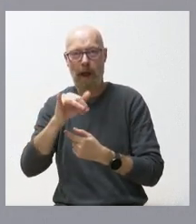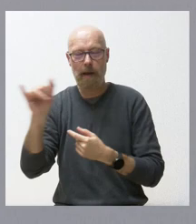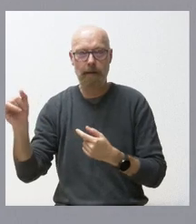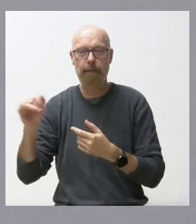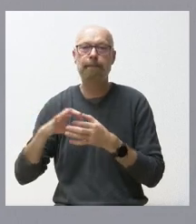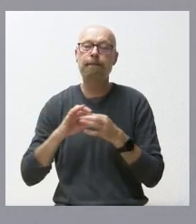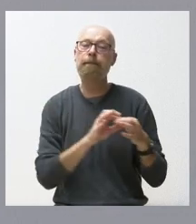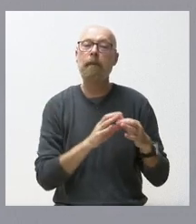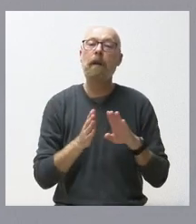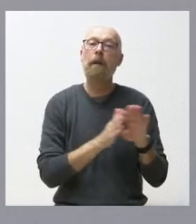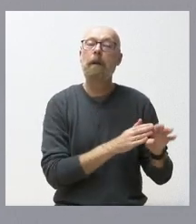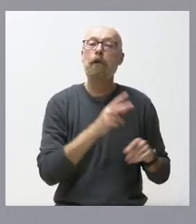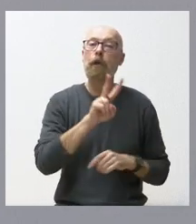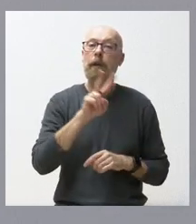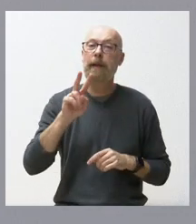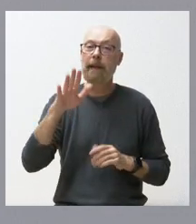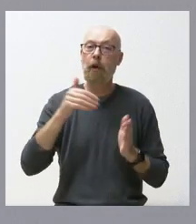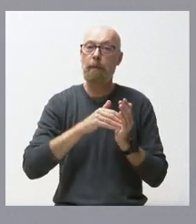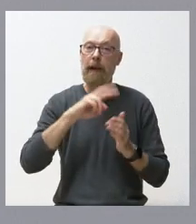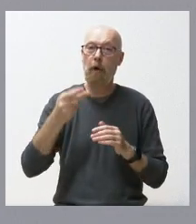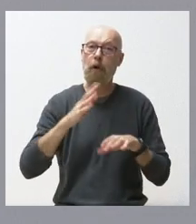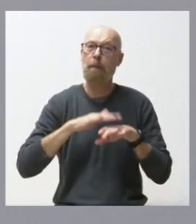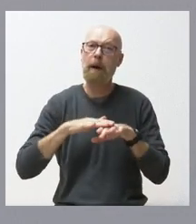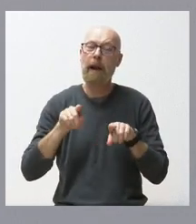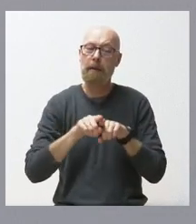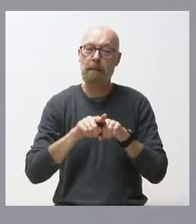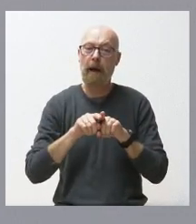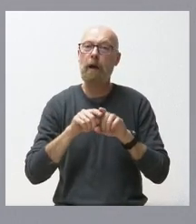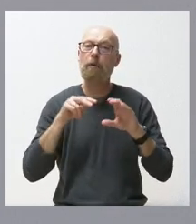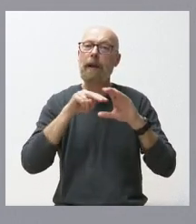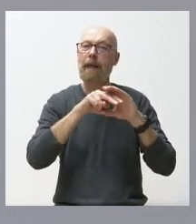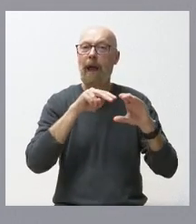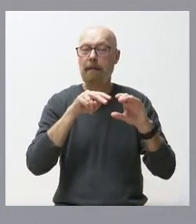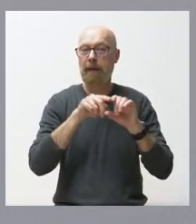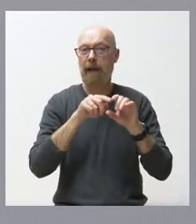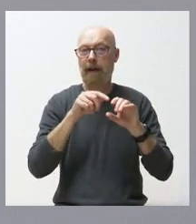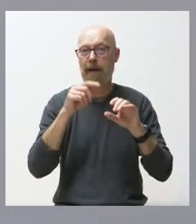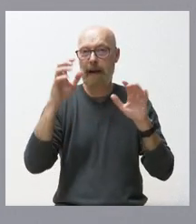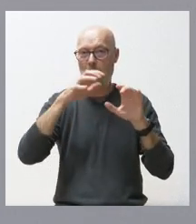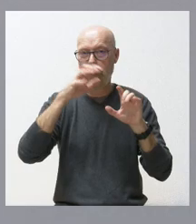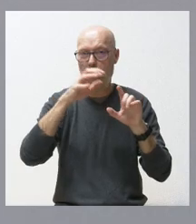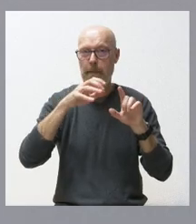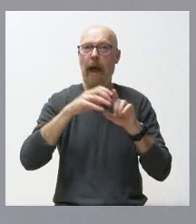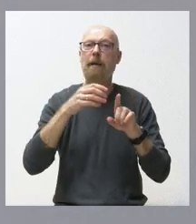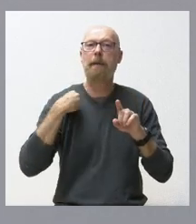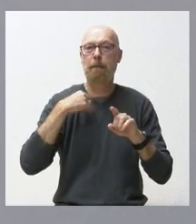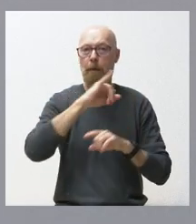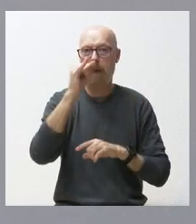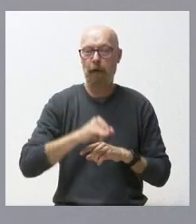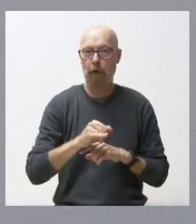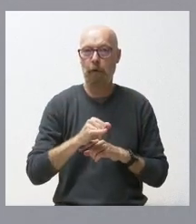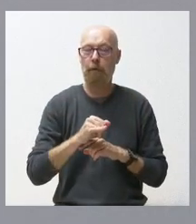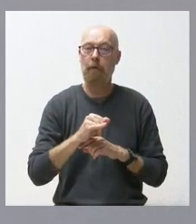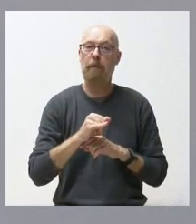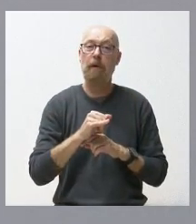225.000 euros para avanzar en la unidad de satélite de radioterapia en el Bierzo con la redacción del proyecto básico y la ejecución. El importe de este proyecto